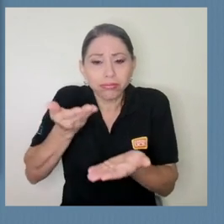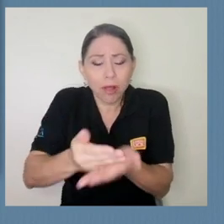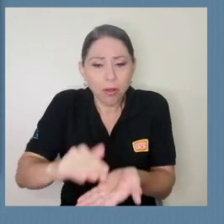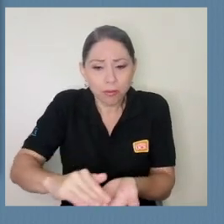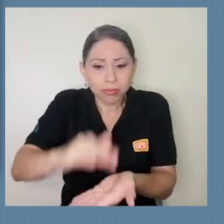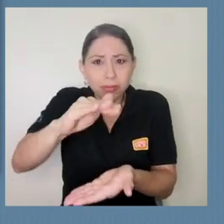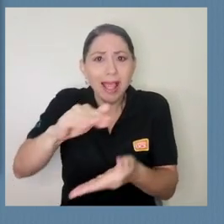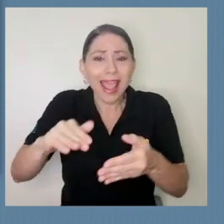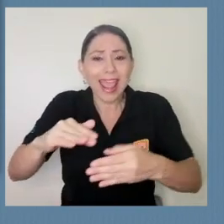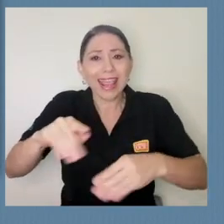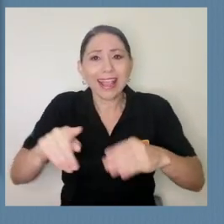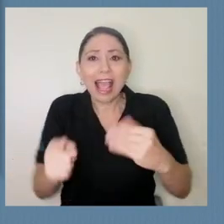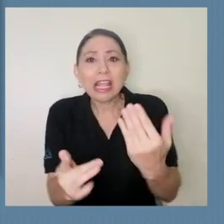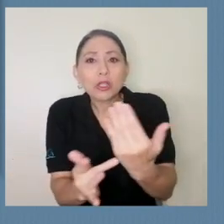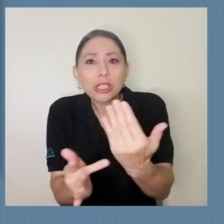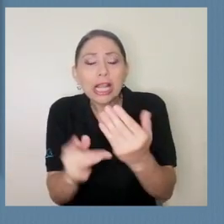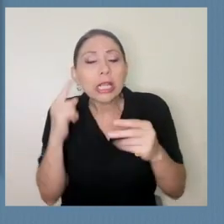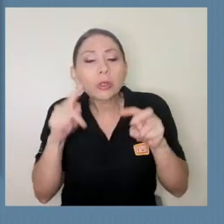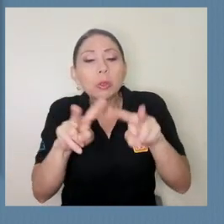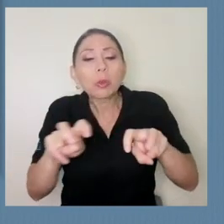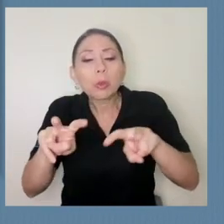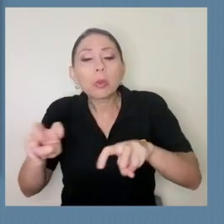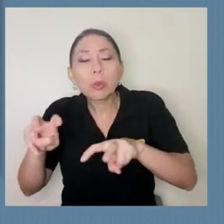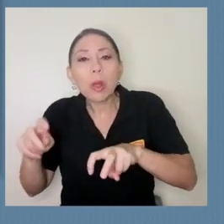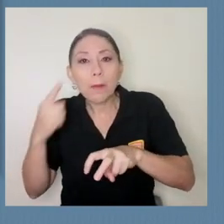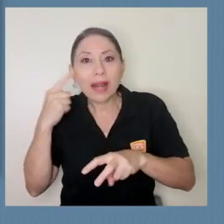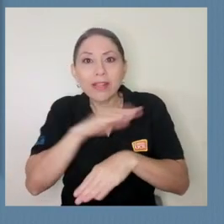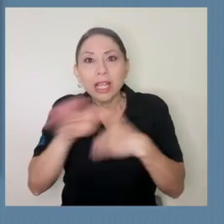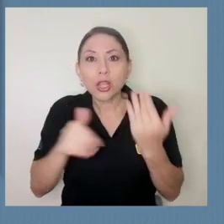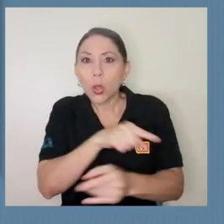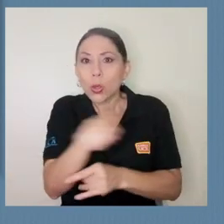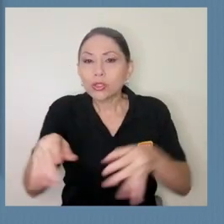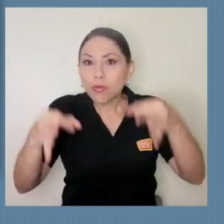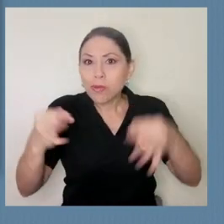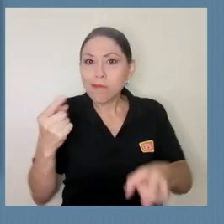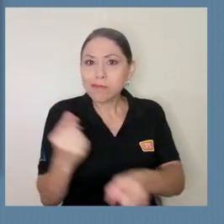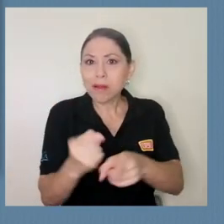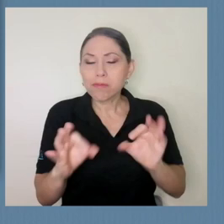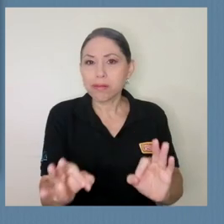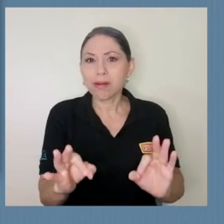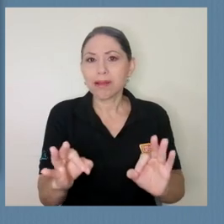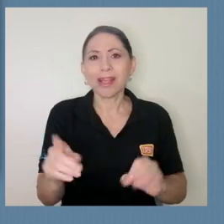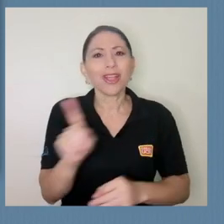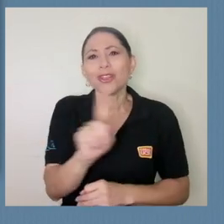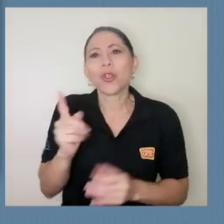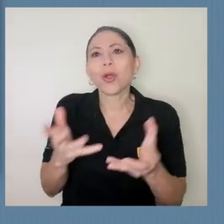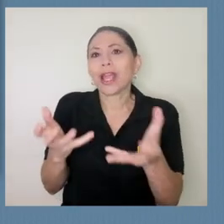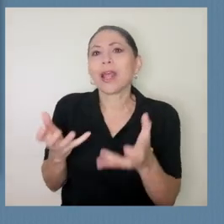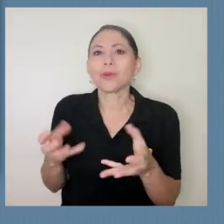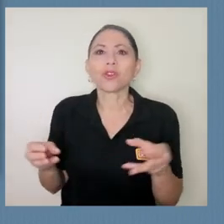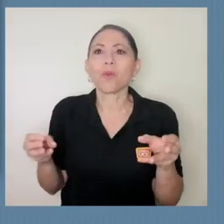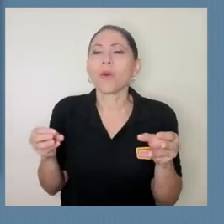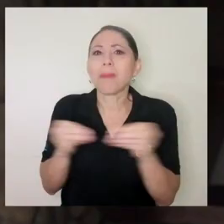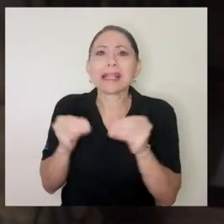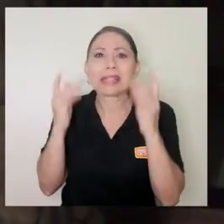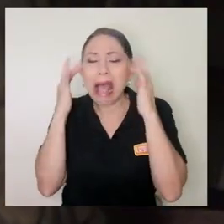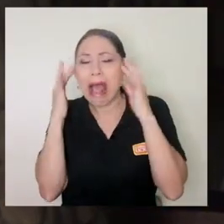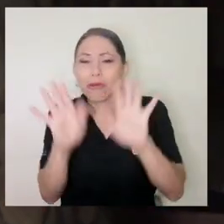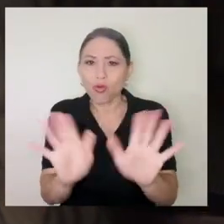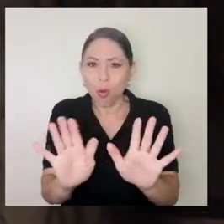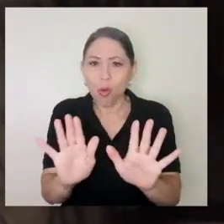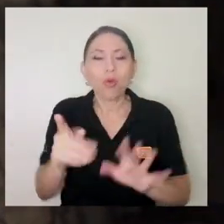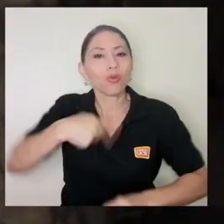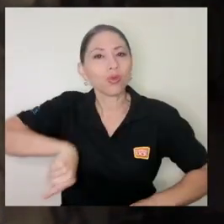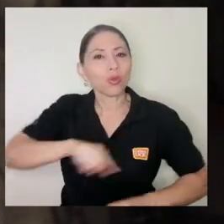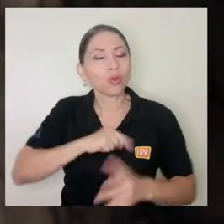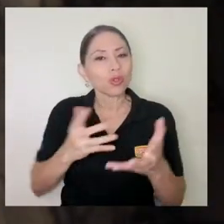mental y apoyo psicosocial un poco para validar que los contenidos iban en línea o sea no pretendíamos hacer ruido adicional porque la idea era